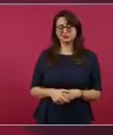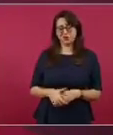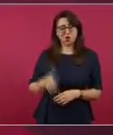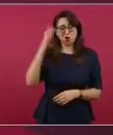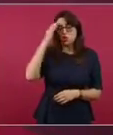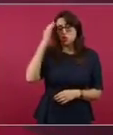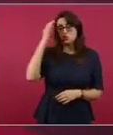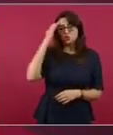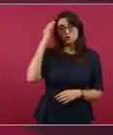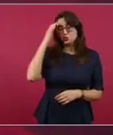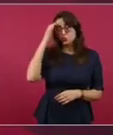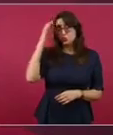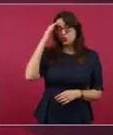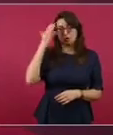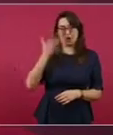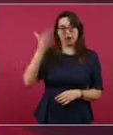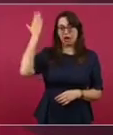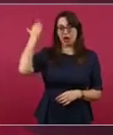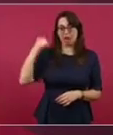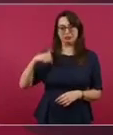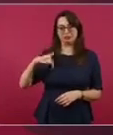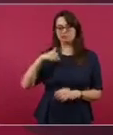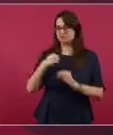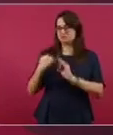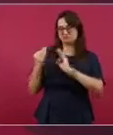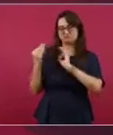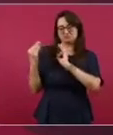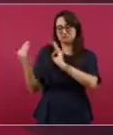se pusieron de acuerdo,